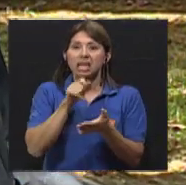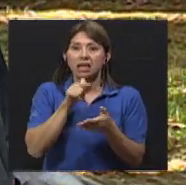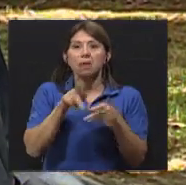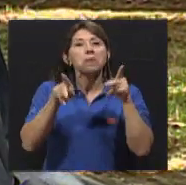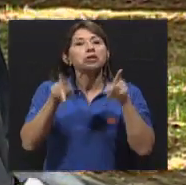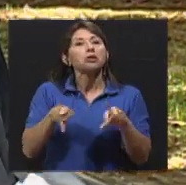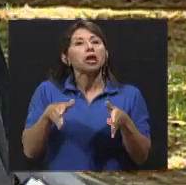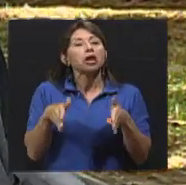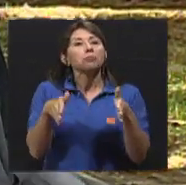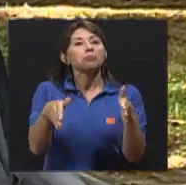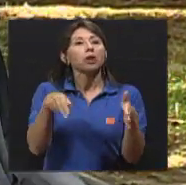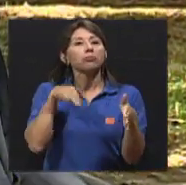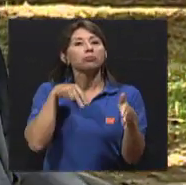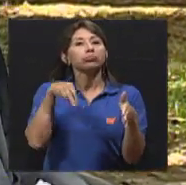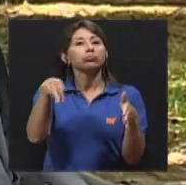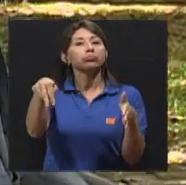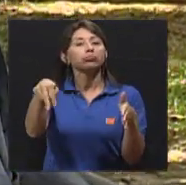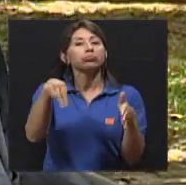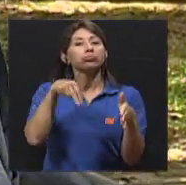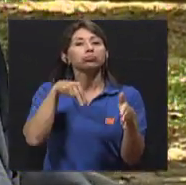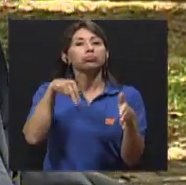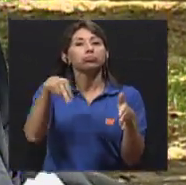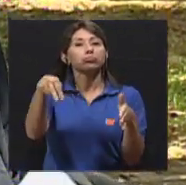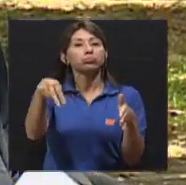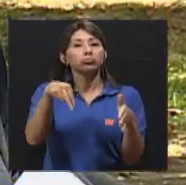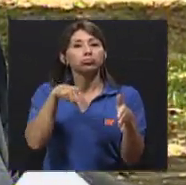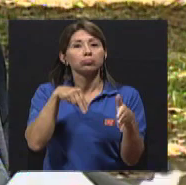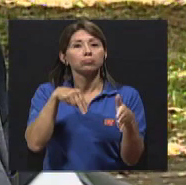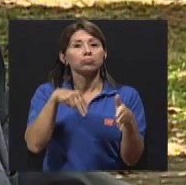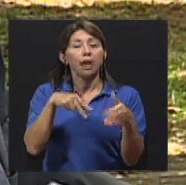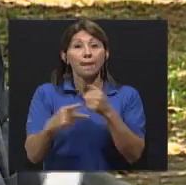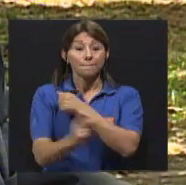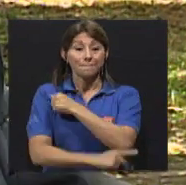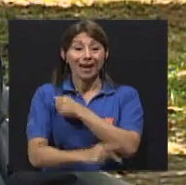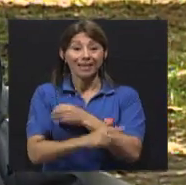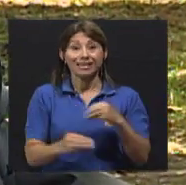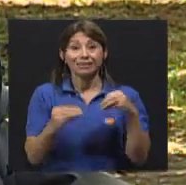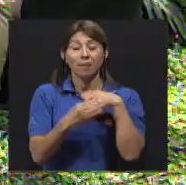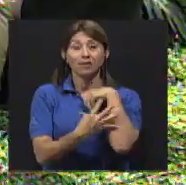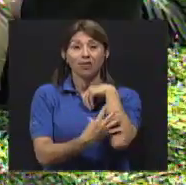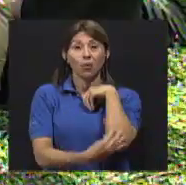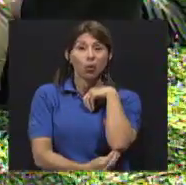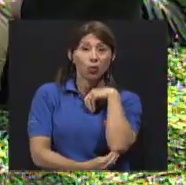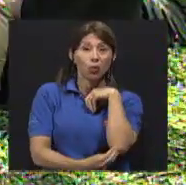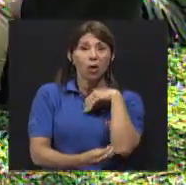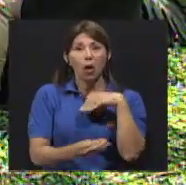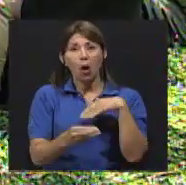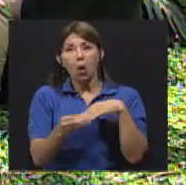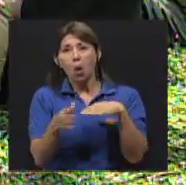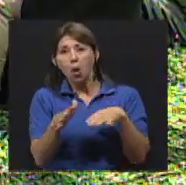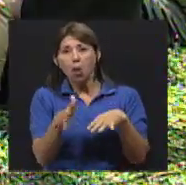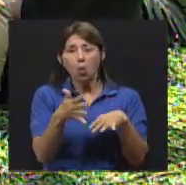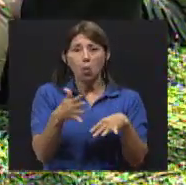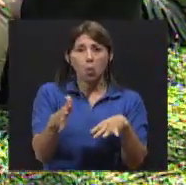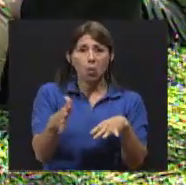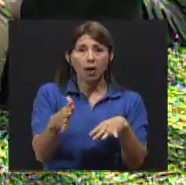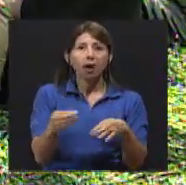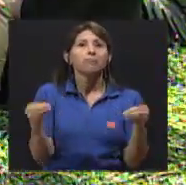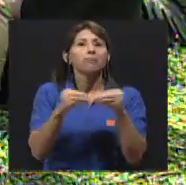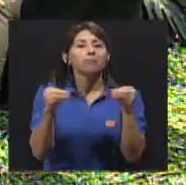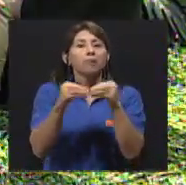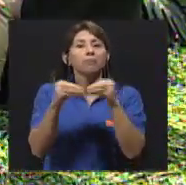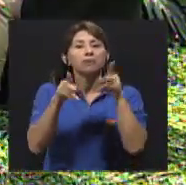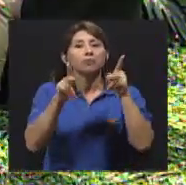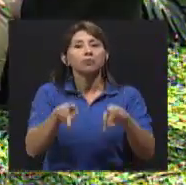curiosamente mueren más peatones en países de ingreso medio y de ingreso bajo. Los países de ingresos altos tienen menos